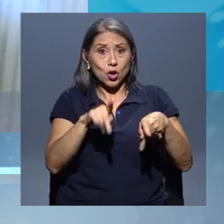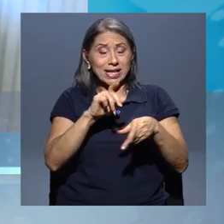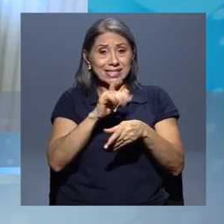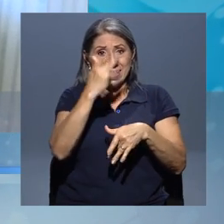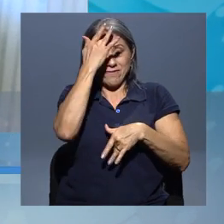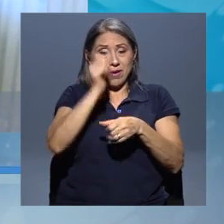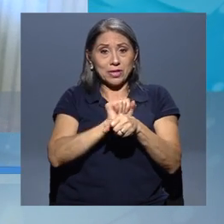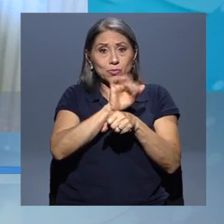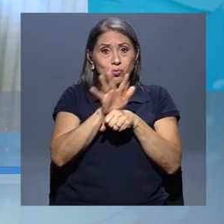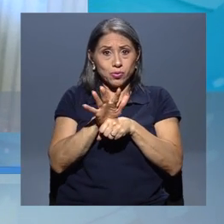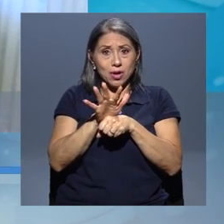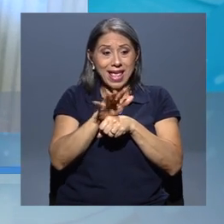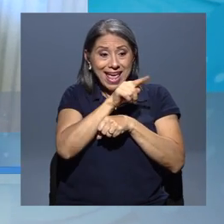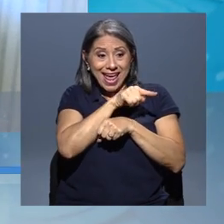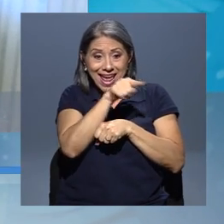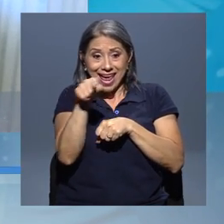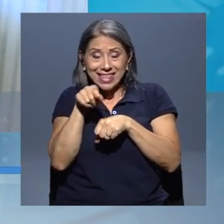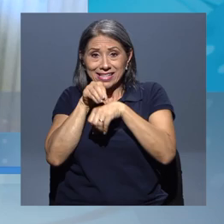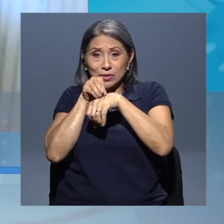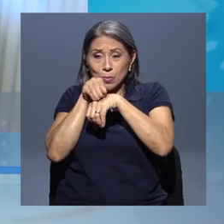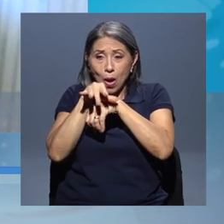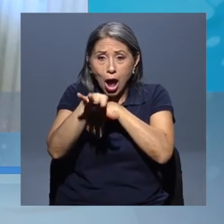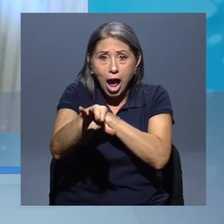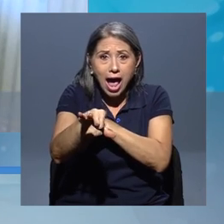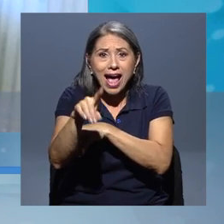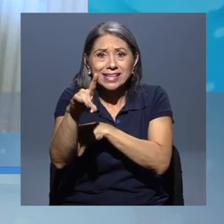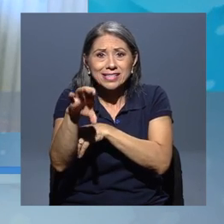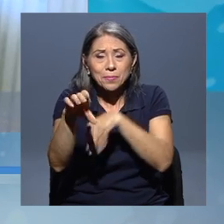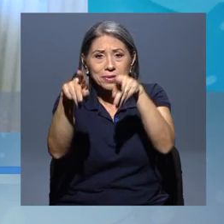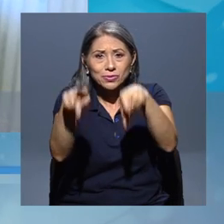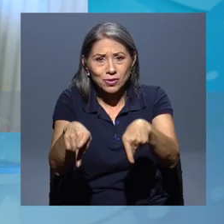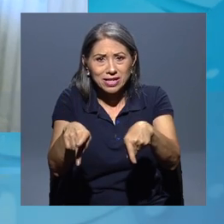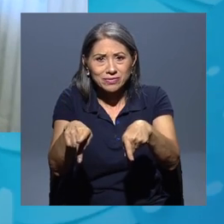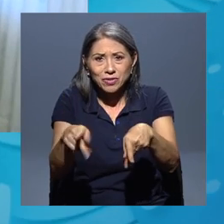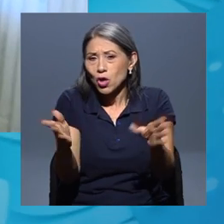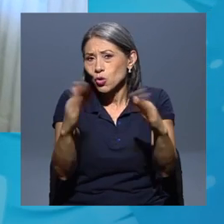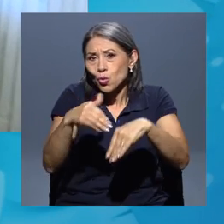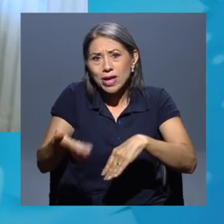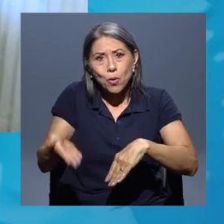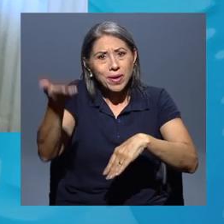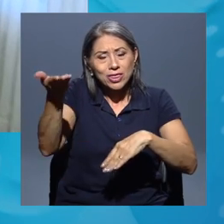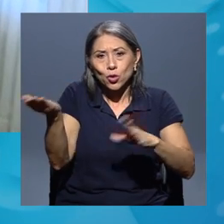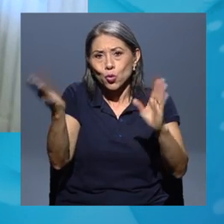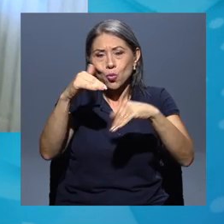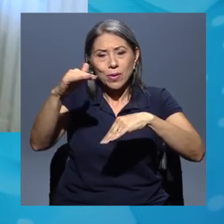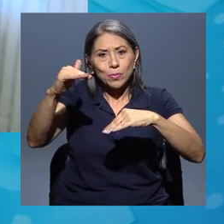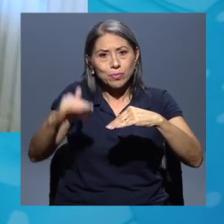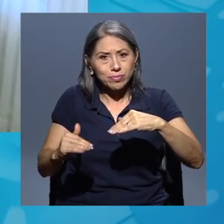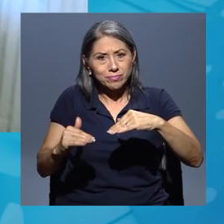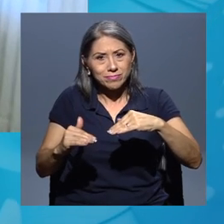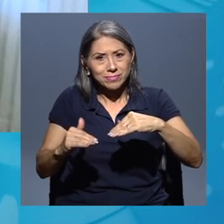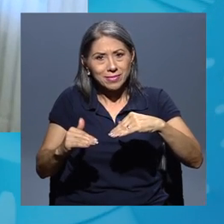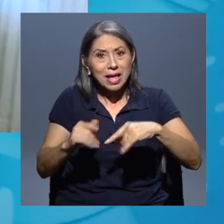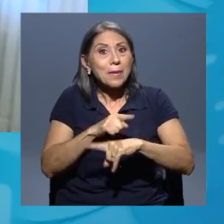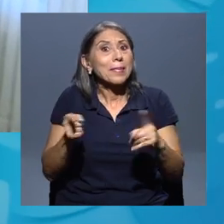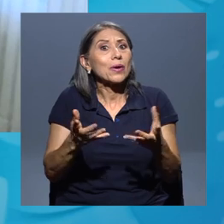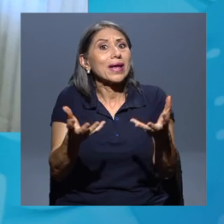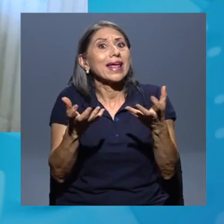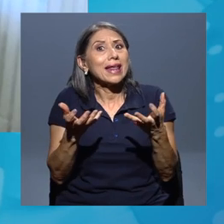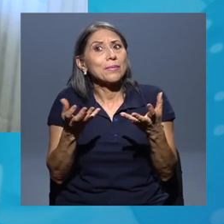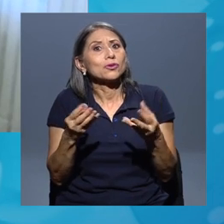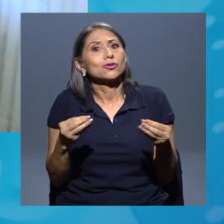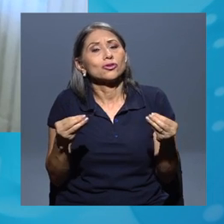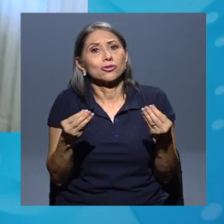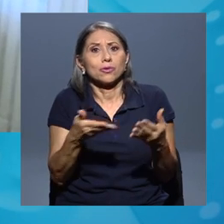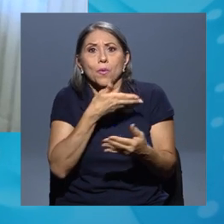disminución. Es el umbral muy importante debajo del cual se desea estar. Una tasa mayor